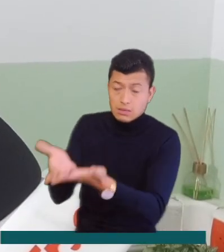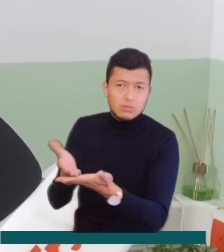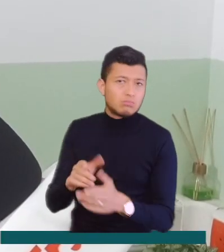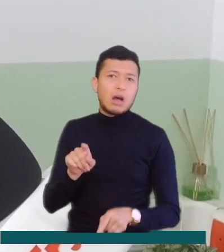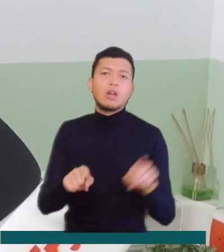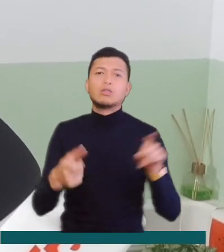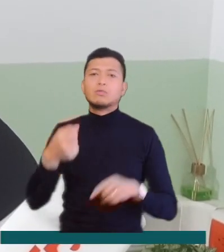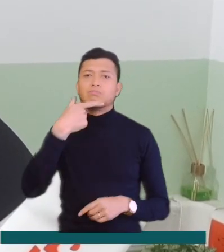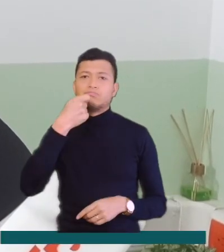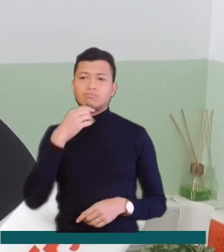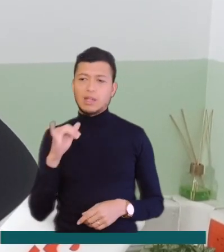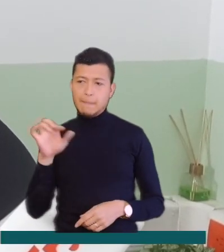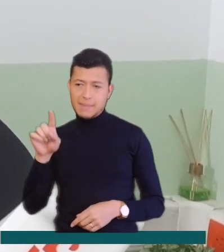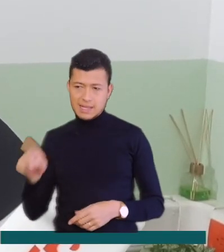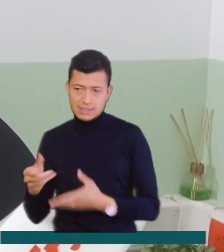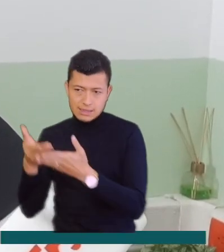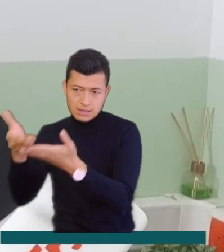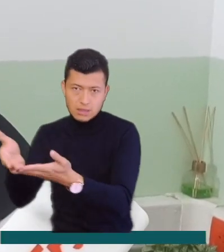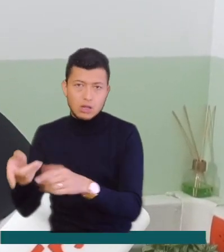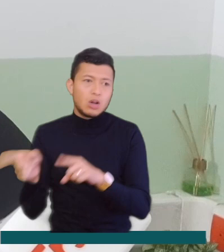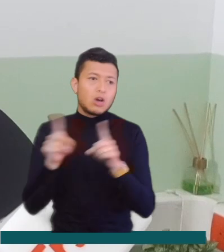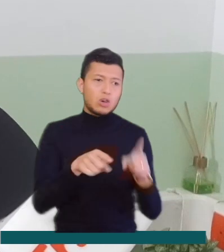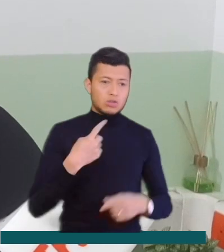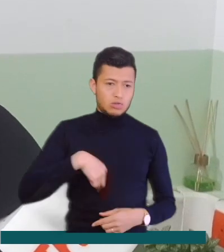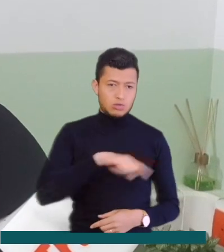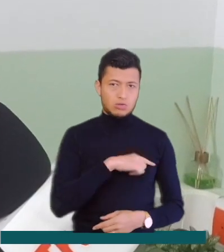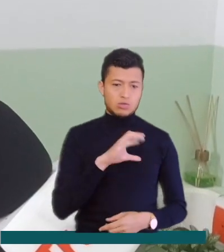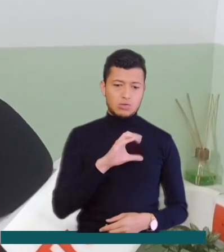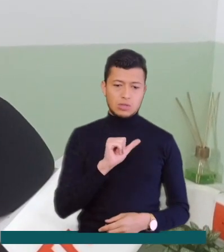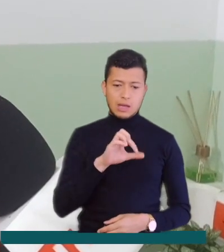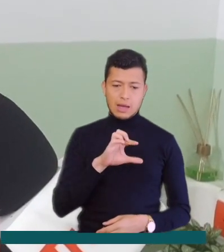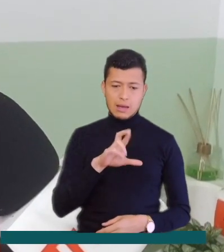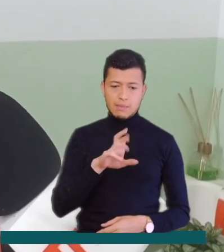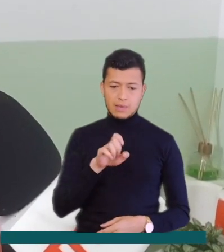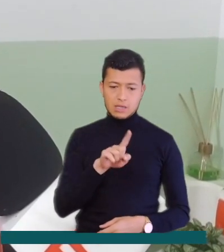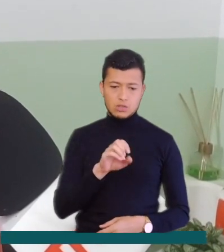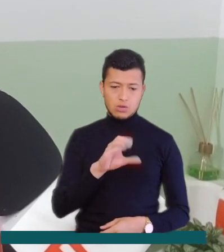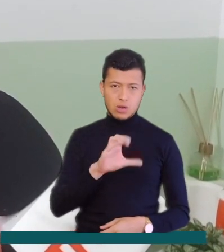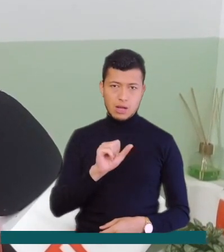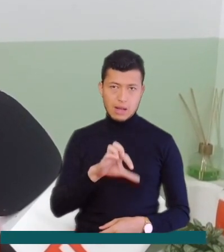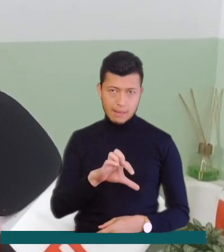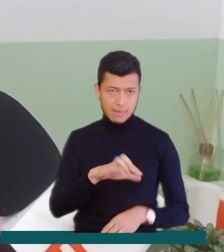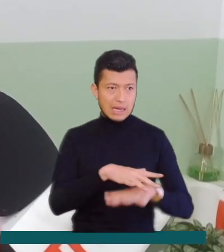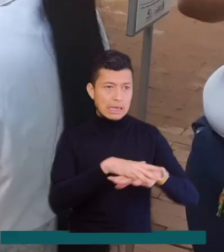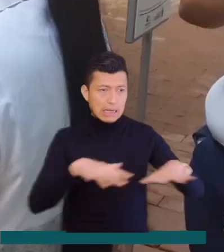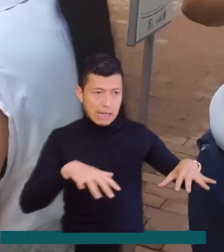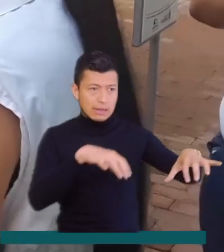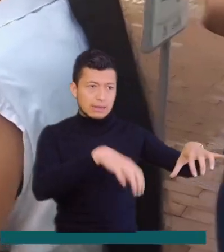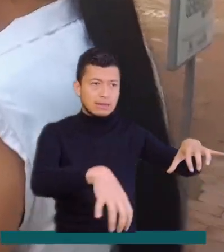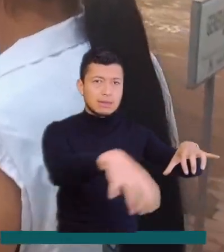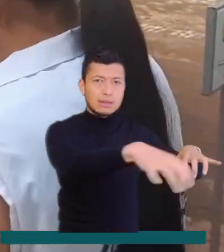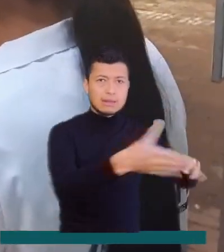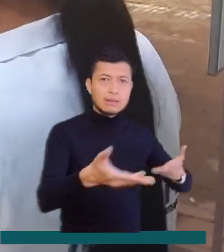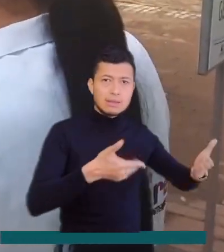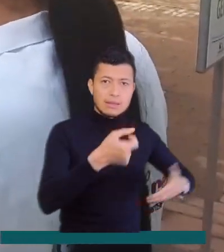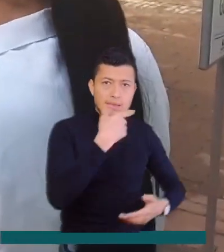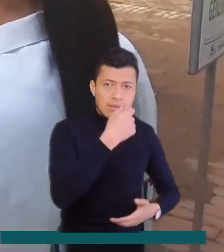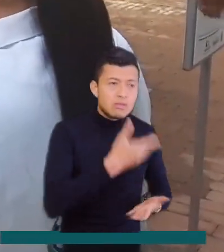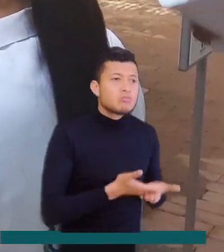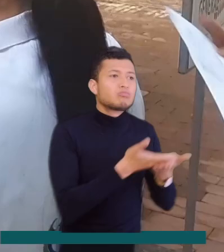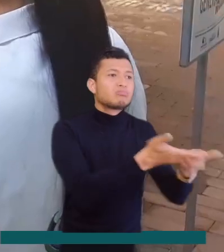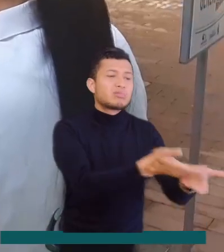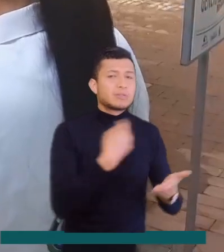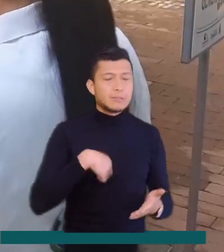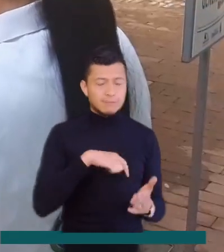Hay algunos medicamentos que entrega la EPS y otros medicamentos que entregamos Capresoca a través de nuestra red de prestadores farmacéuticos. Y lo que se ha